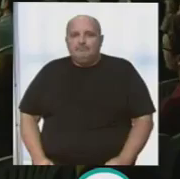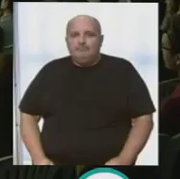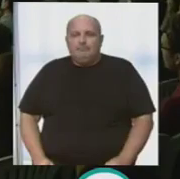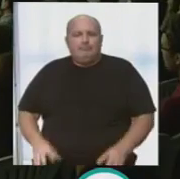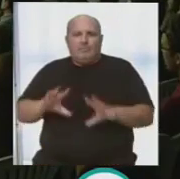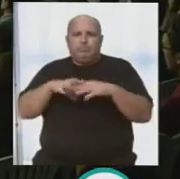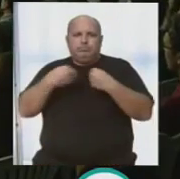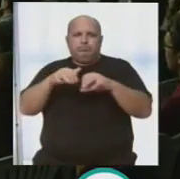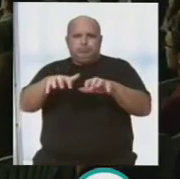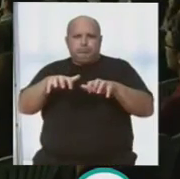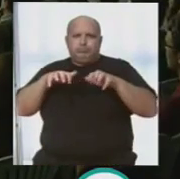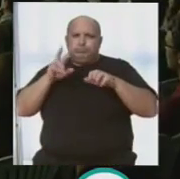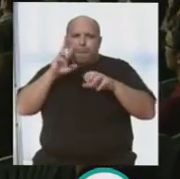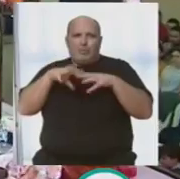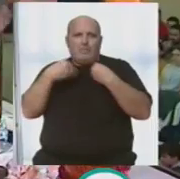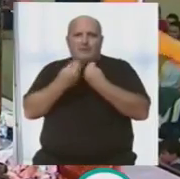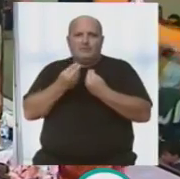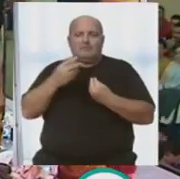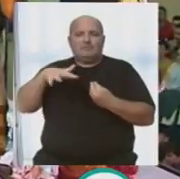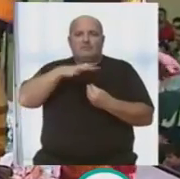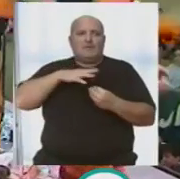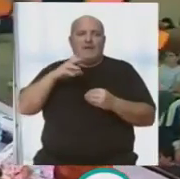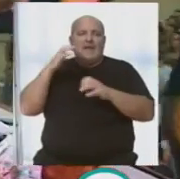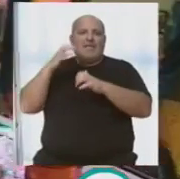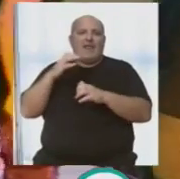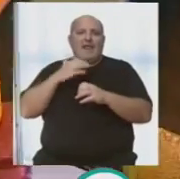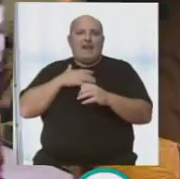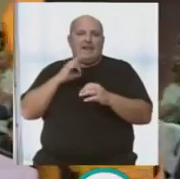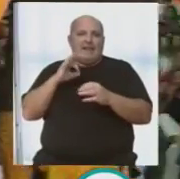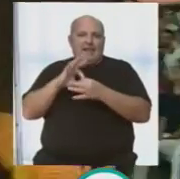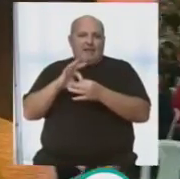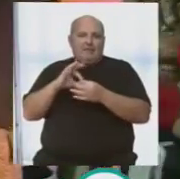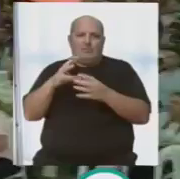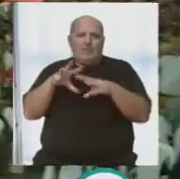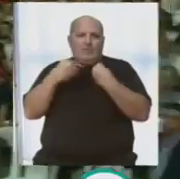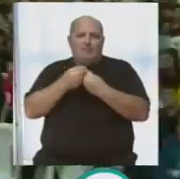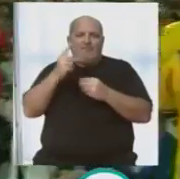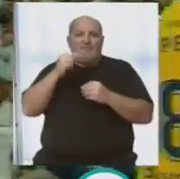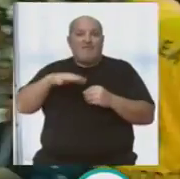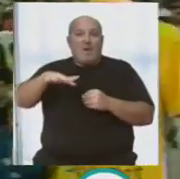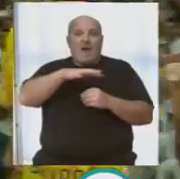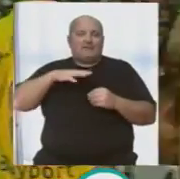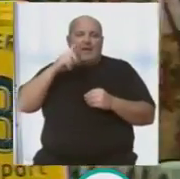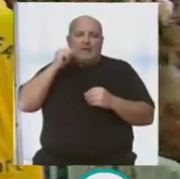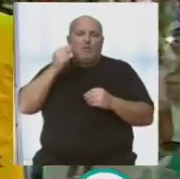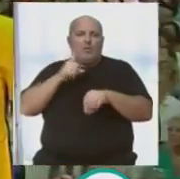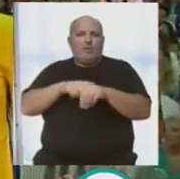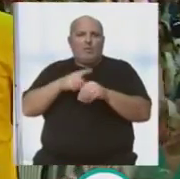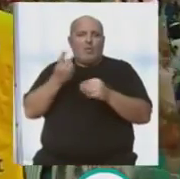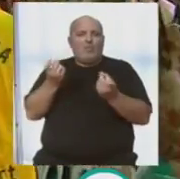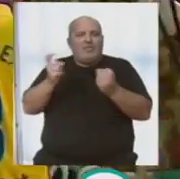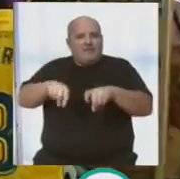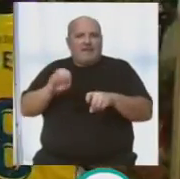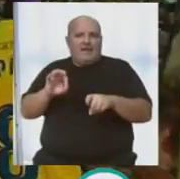Aforo completo en la cita del carnaval en verano de la Hermandad del Nazareno, lleno en el Balbuarte de la Candelaria en una nueva cita